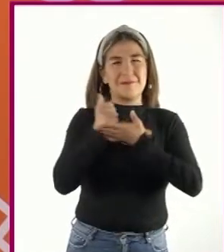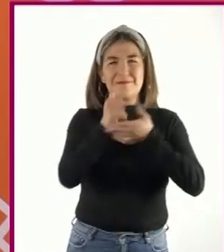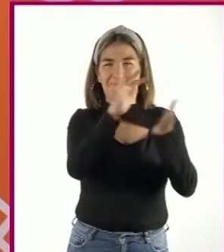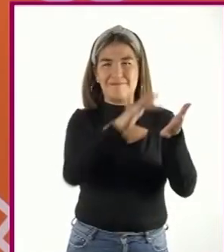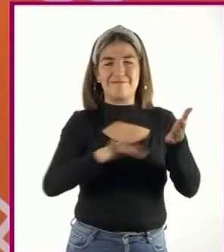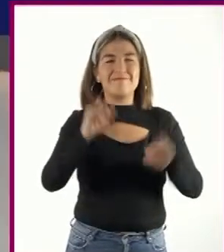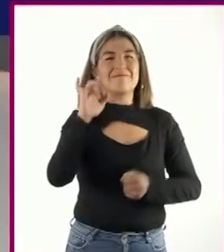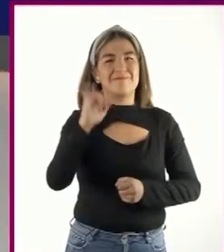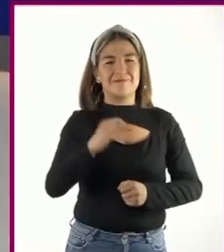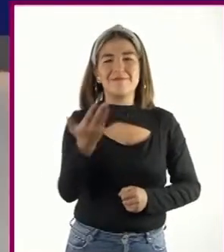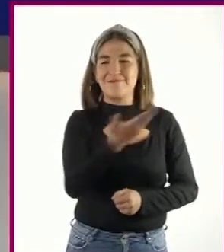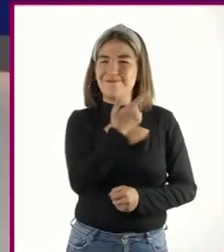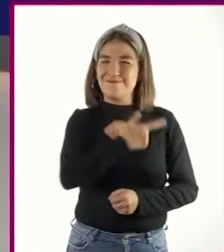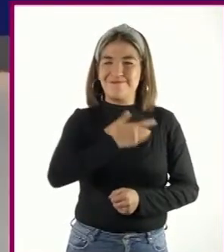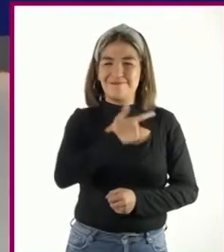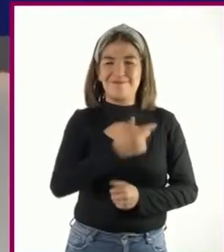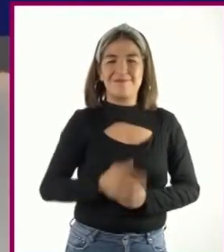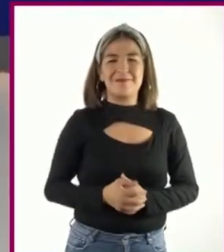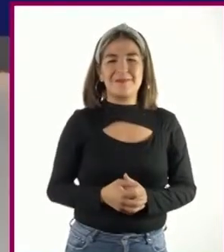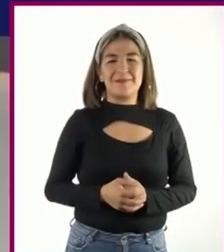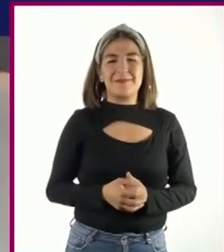leerlas? ¡Con gusto!